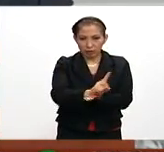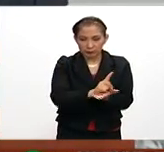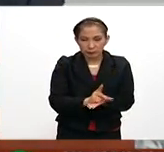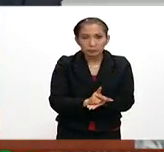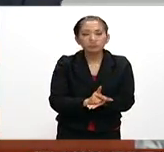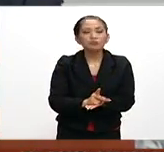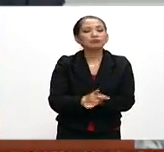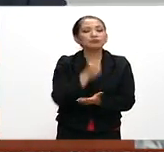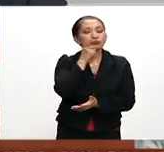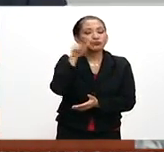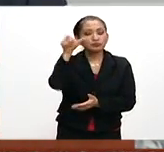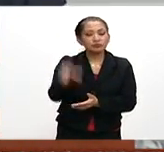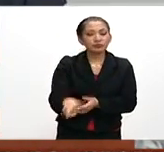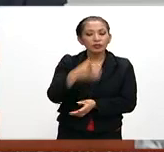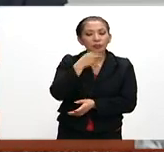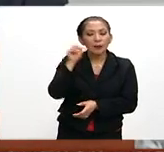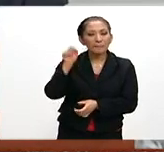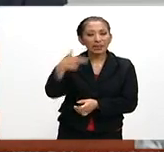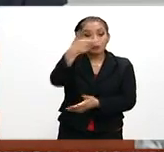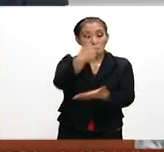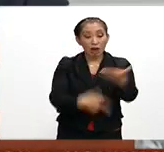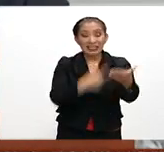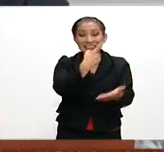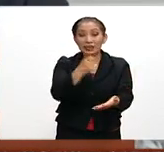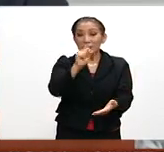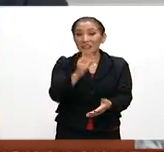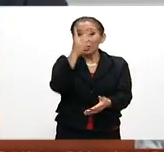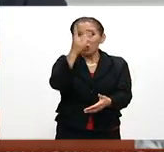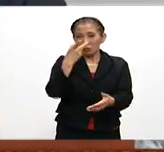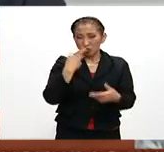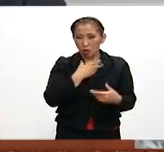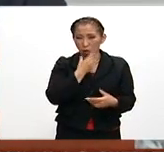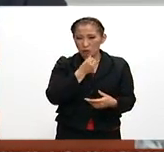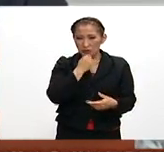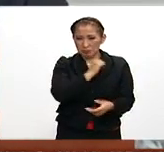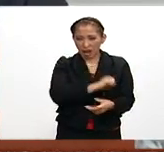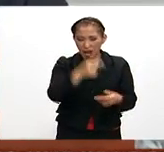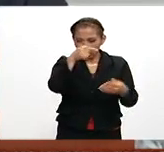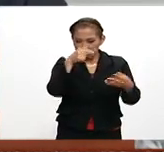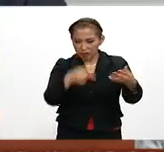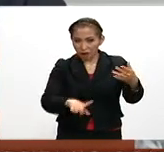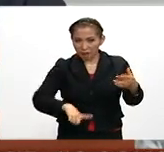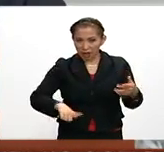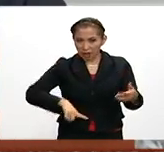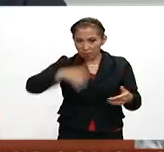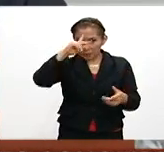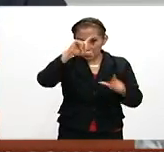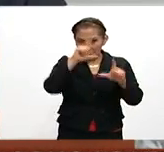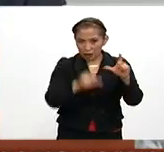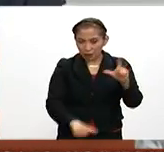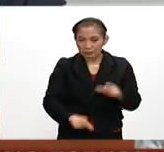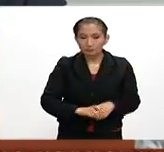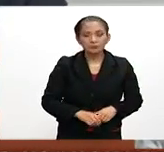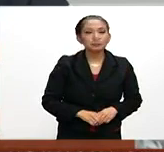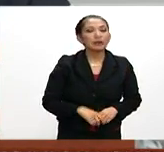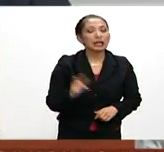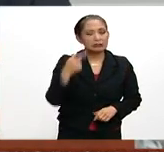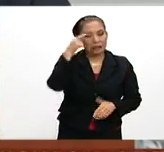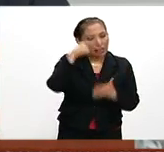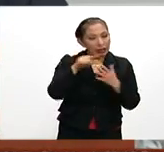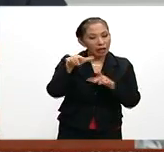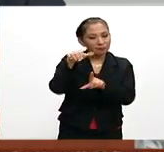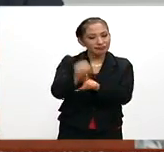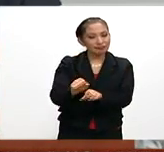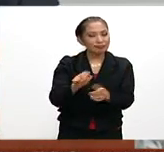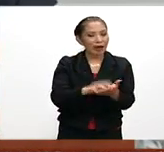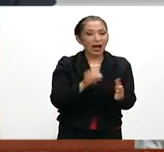Cabe destacar que este detenido forma parte de los 122 objetivos prioritarios del gobierno de la República. Y se prevé que su